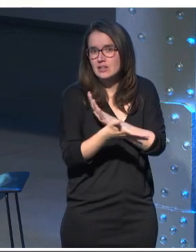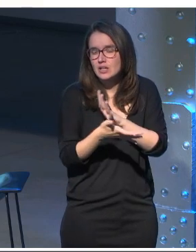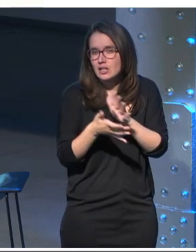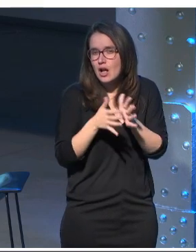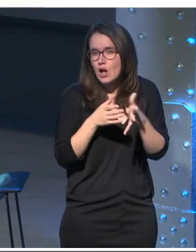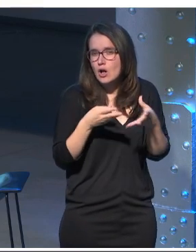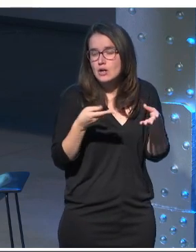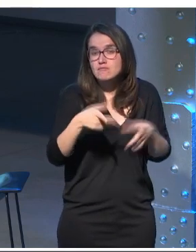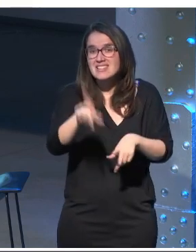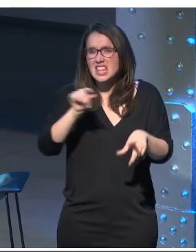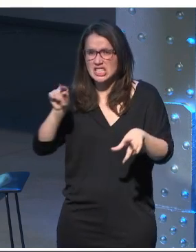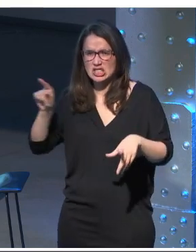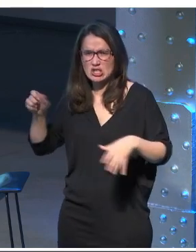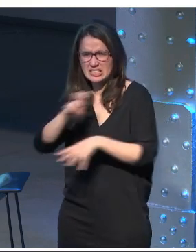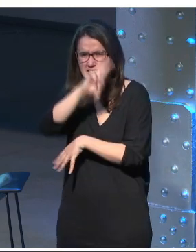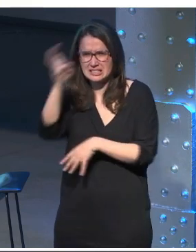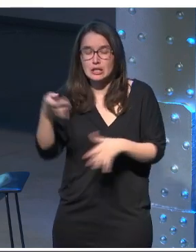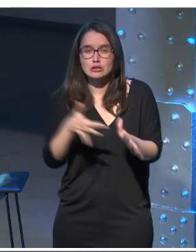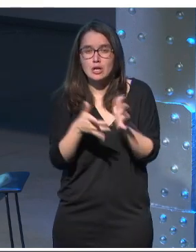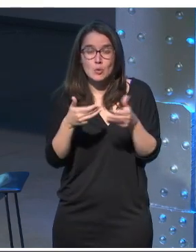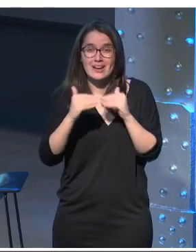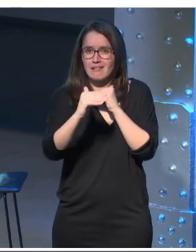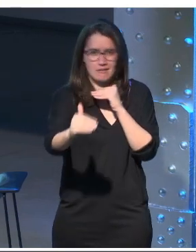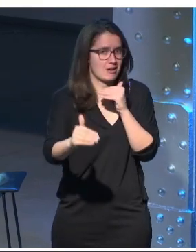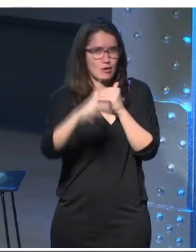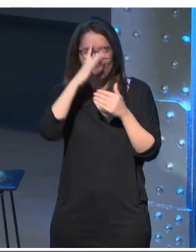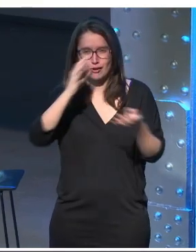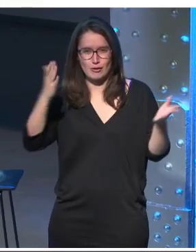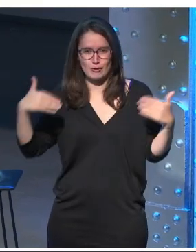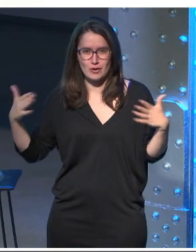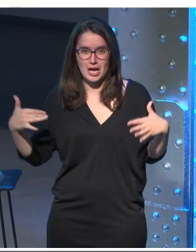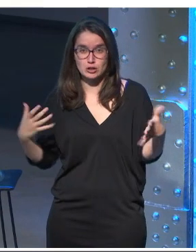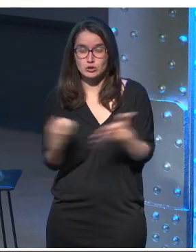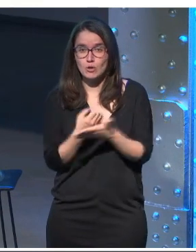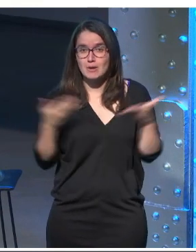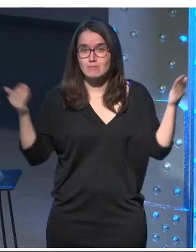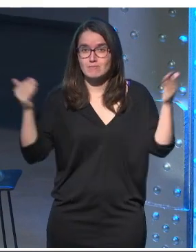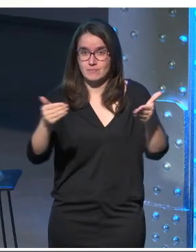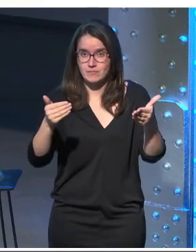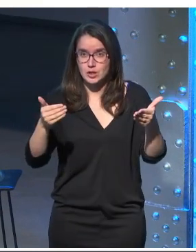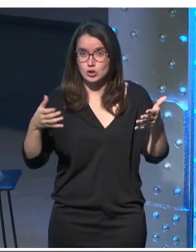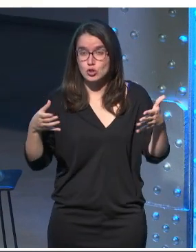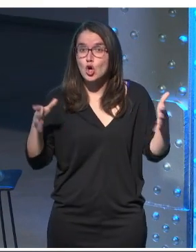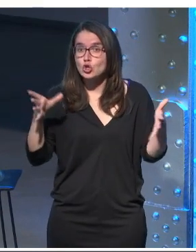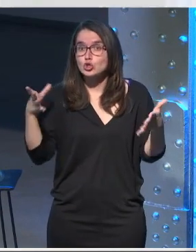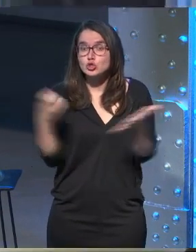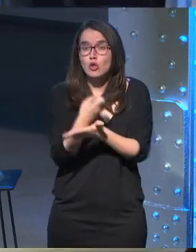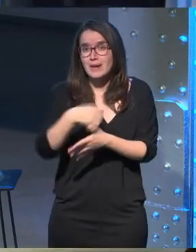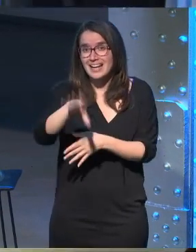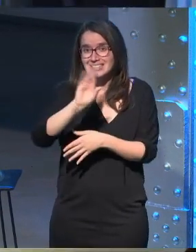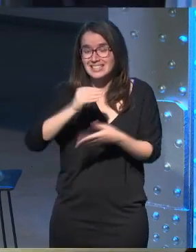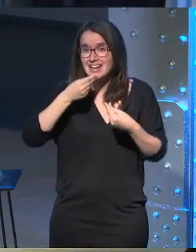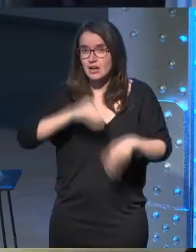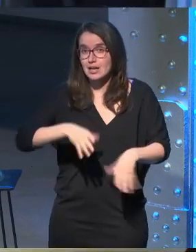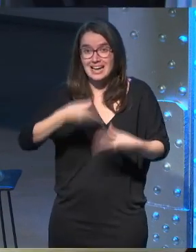de flujos de decisión y ahí el guión literario lineal no tiene ya ningún sentido sino todo va encaminado aquí entonces para comprender una narrativa